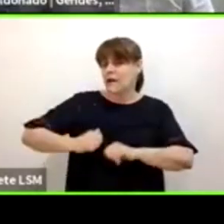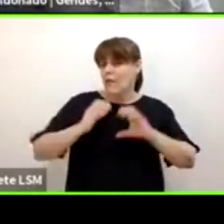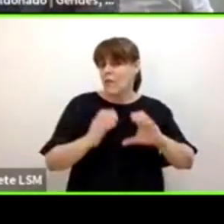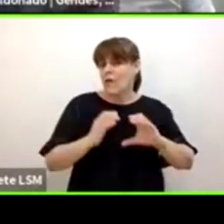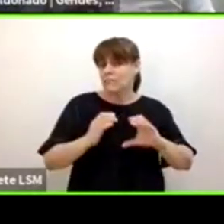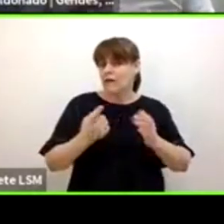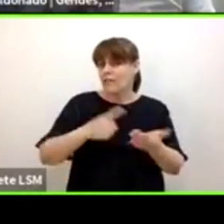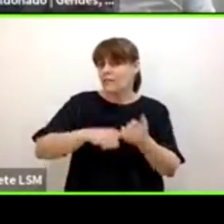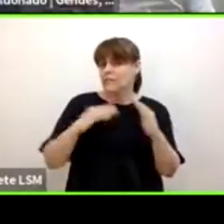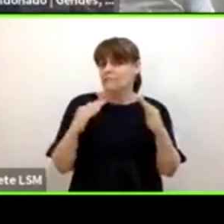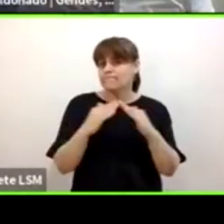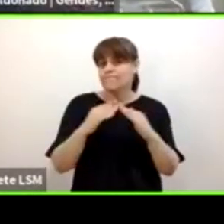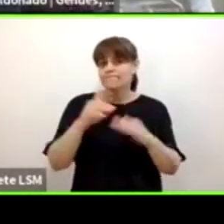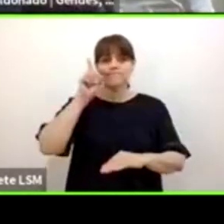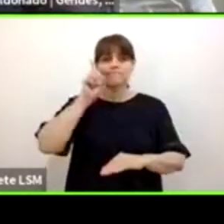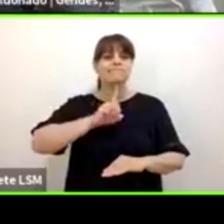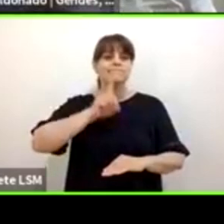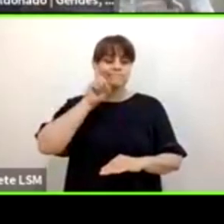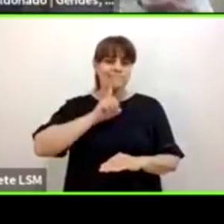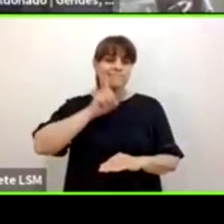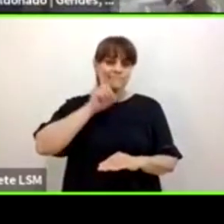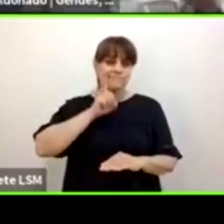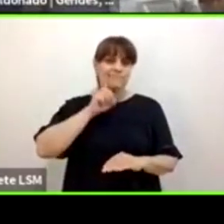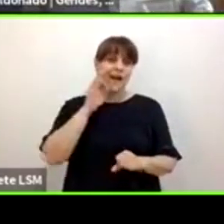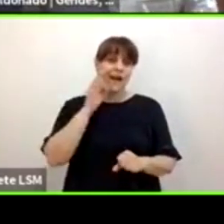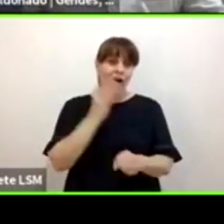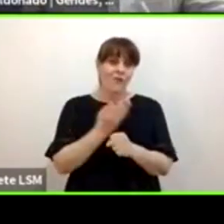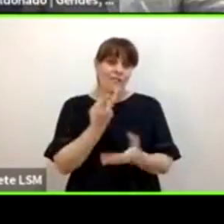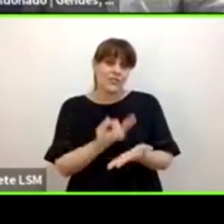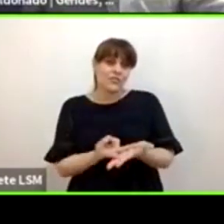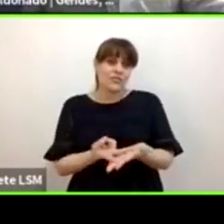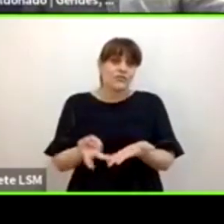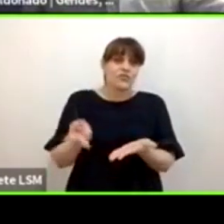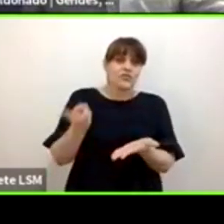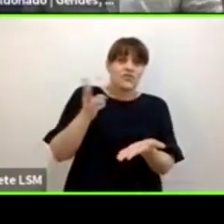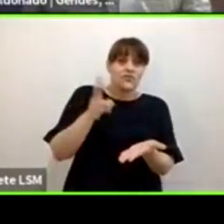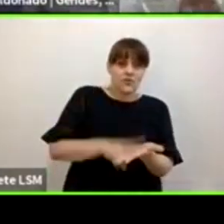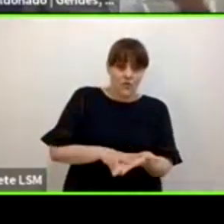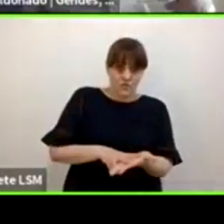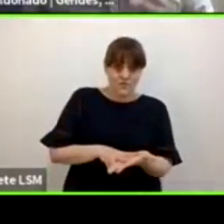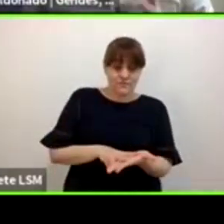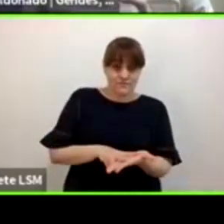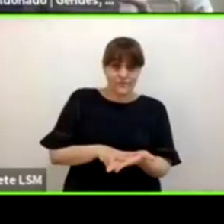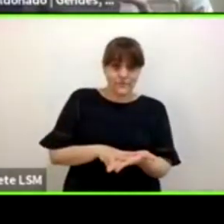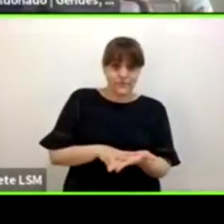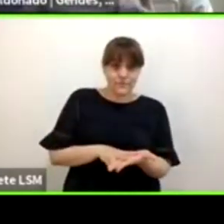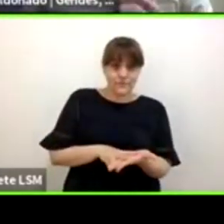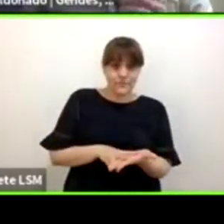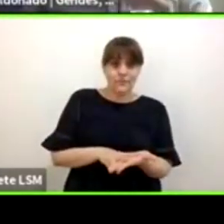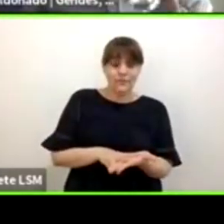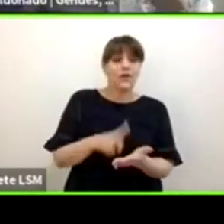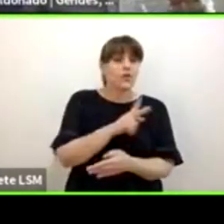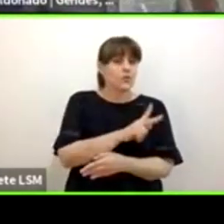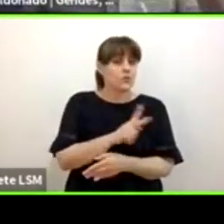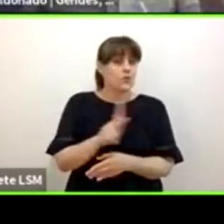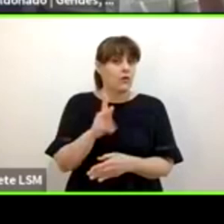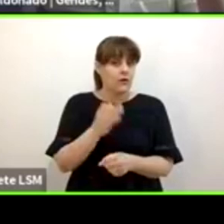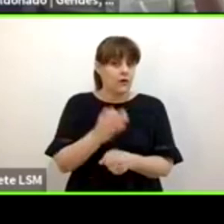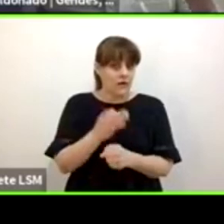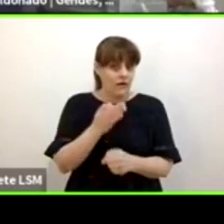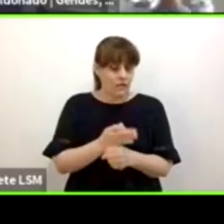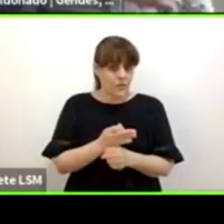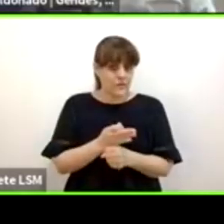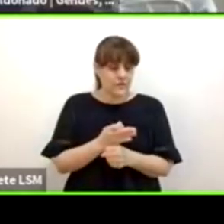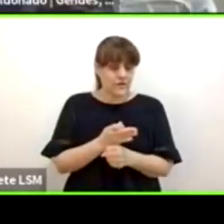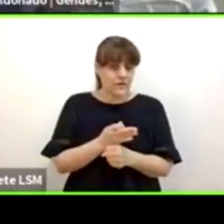hogares prácticamente se ha duplicado entonces estamos este estamos todos en una en una situación